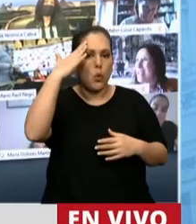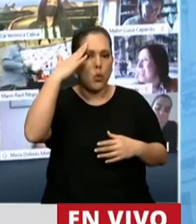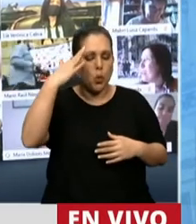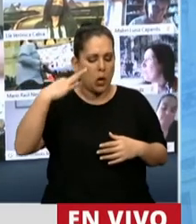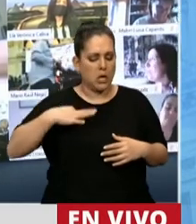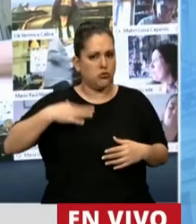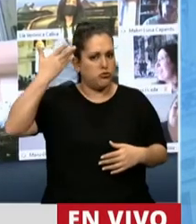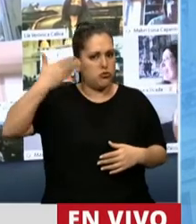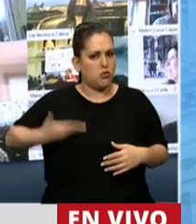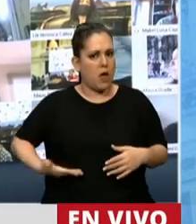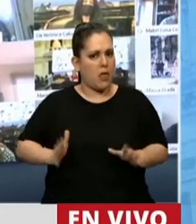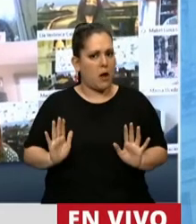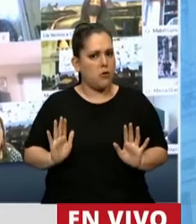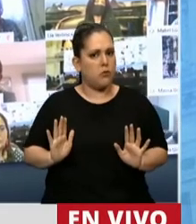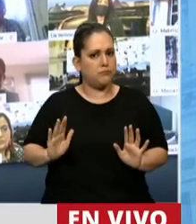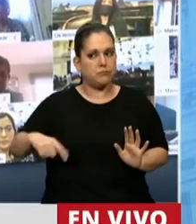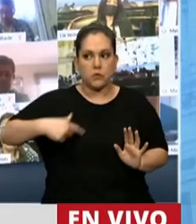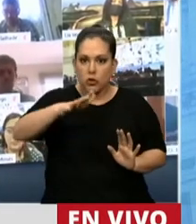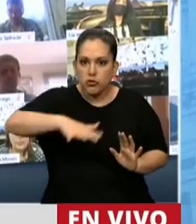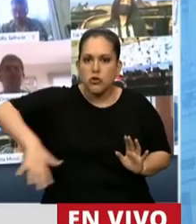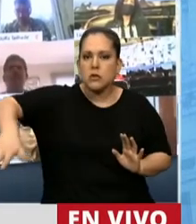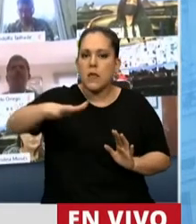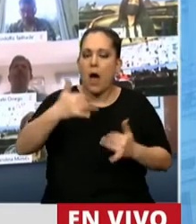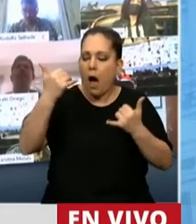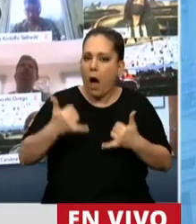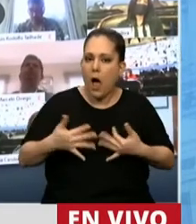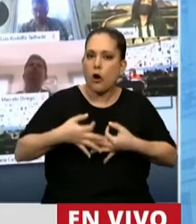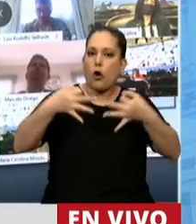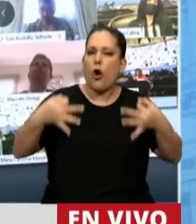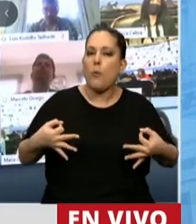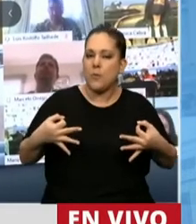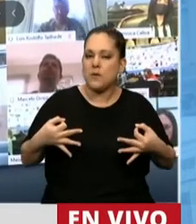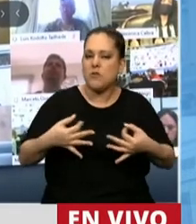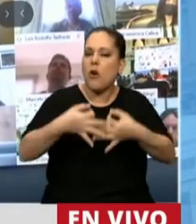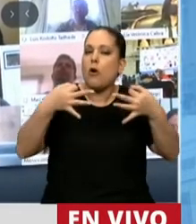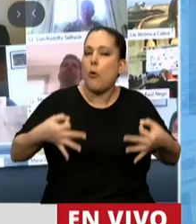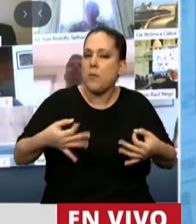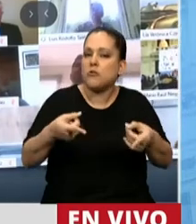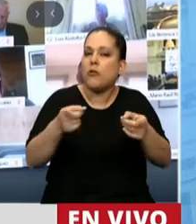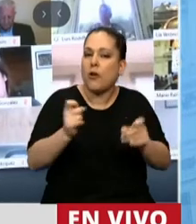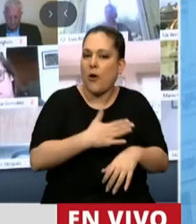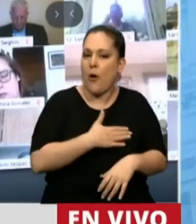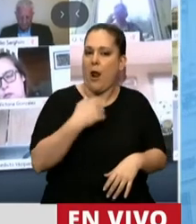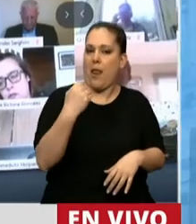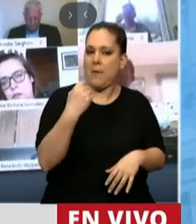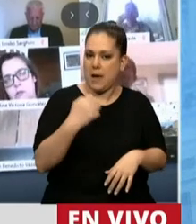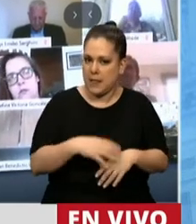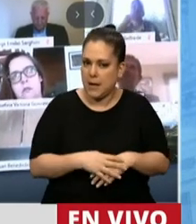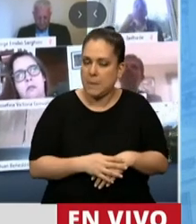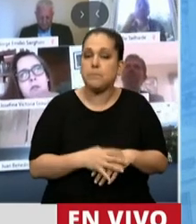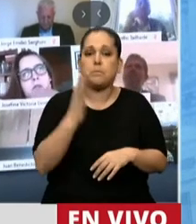de un compromiso con los demás, en definitiva, de un compromiso con la patria. Y en ese compromiso me gustaría